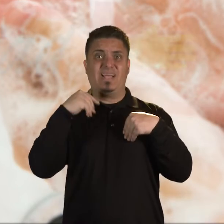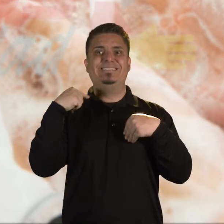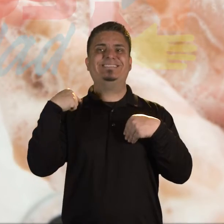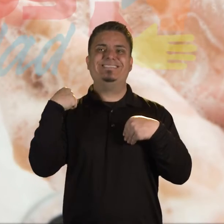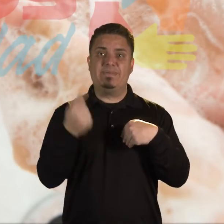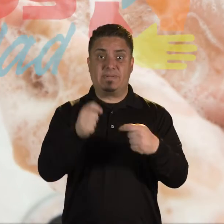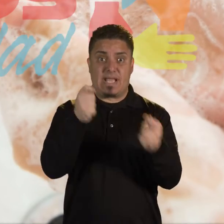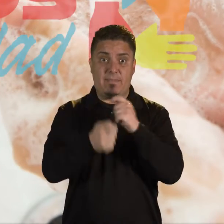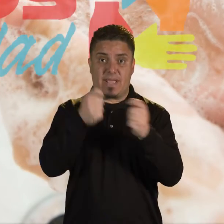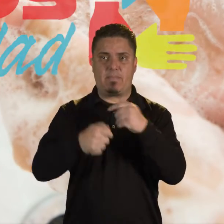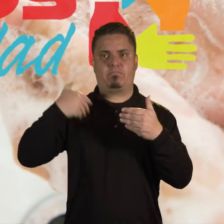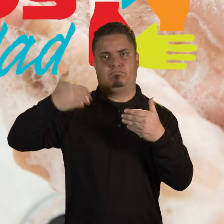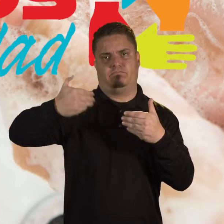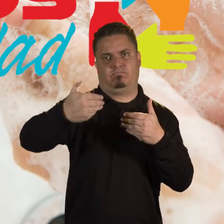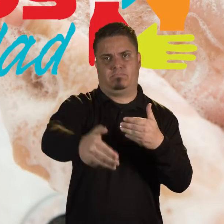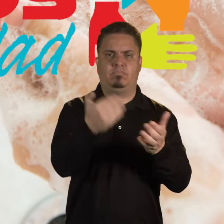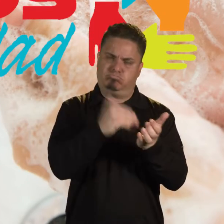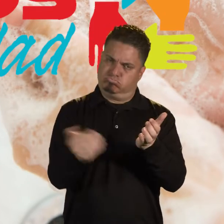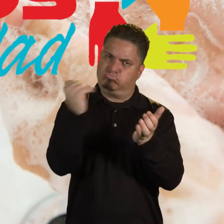vaya recuperando.